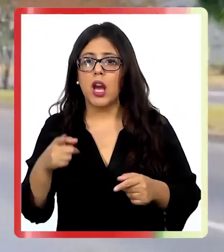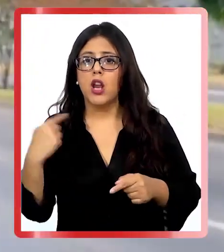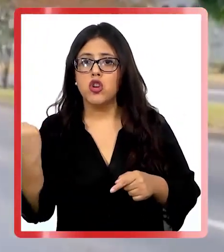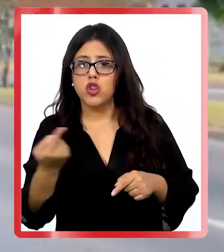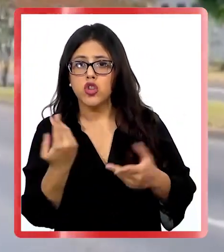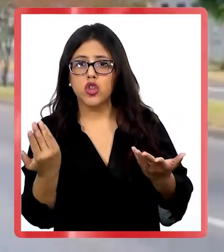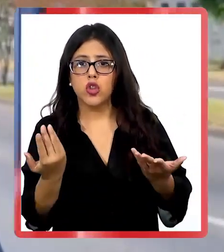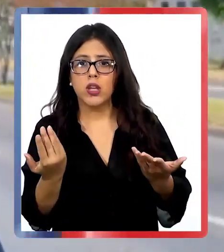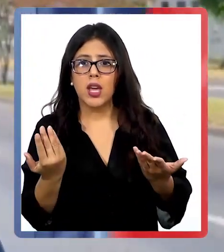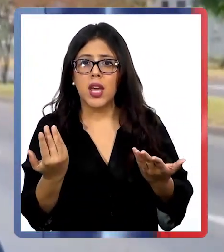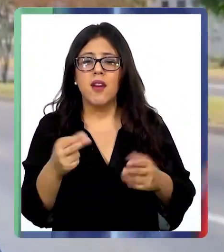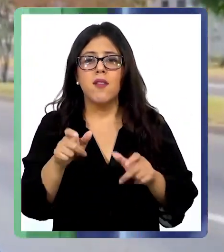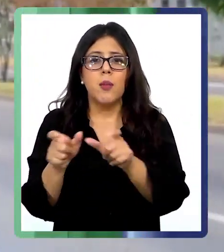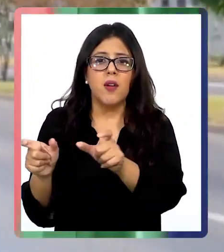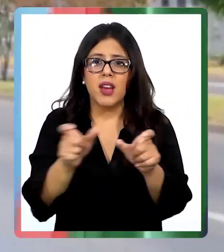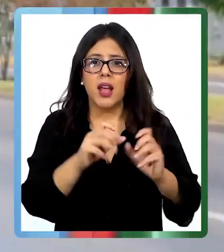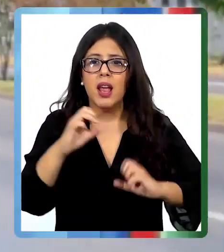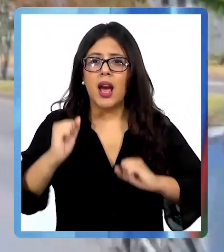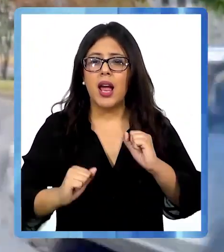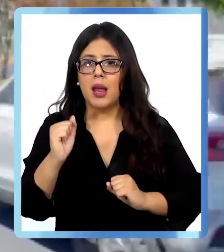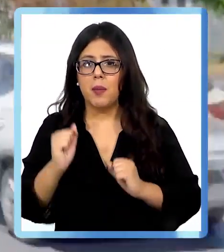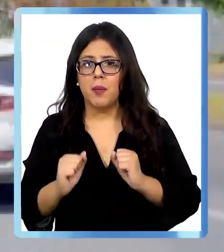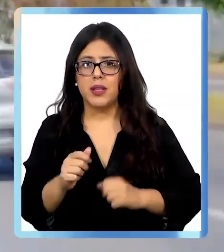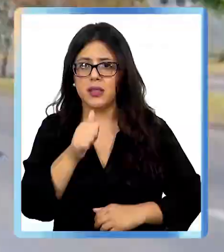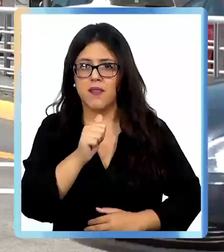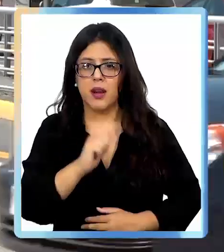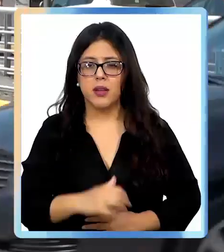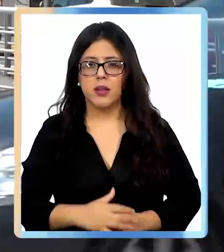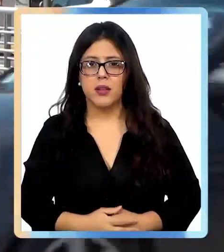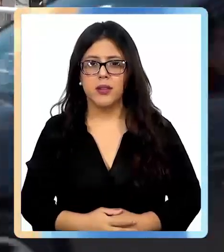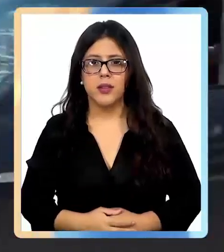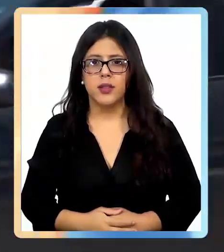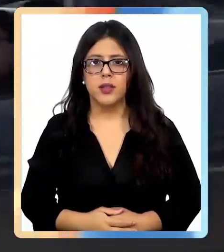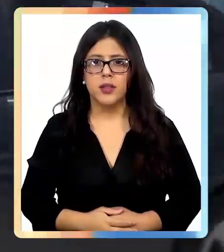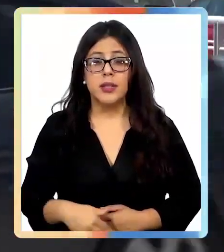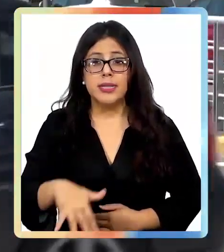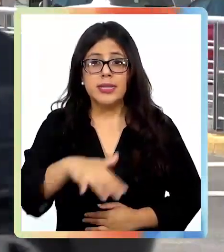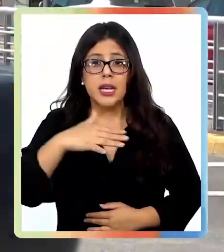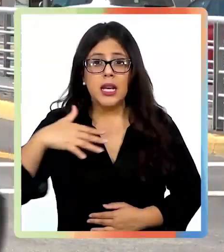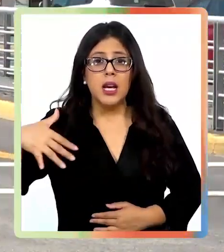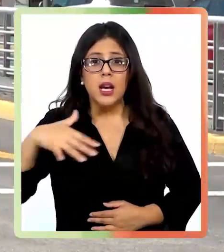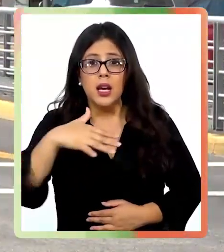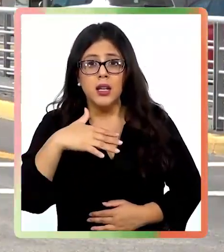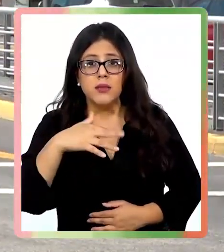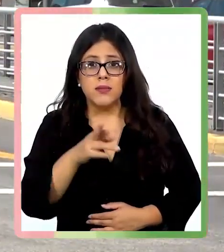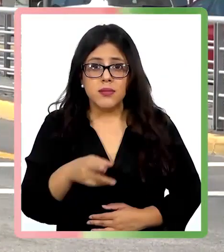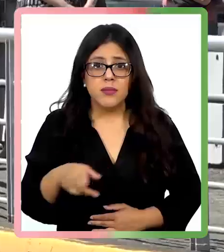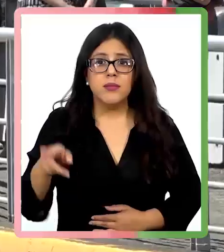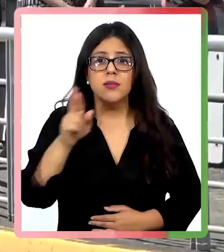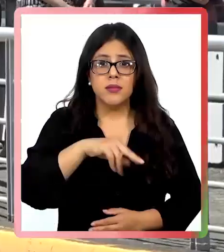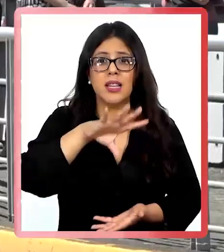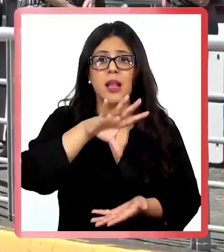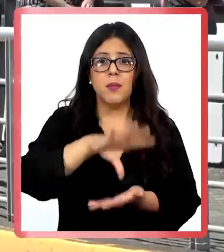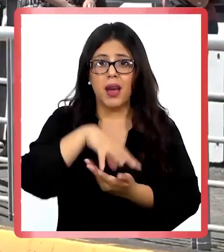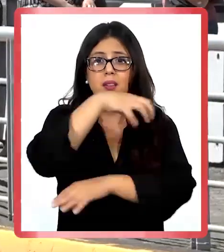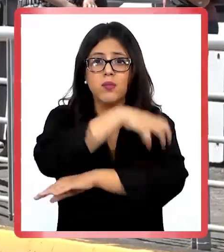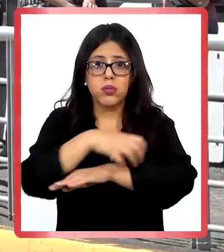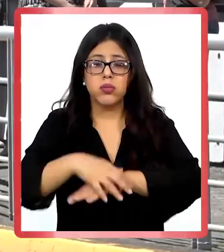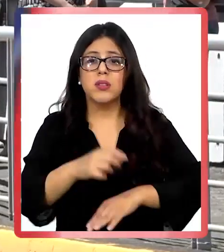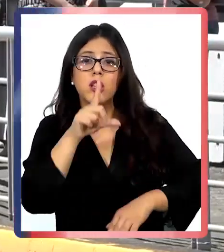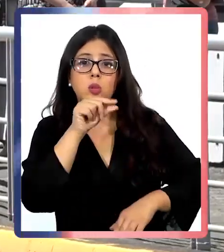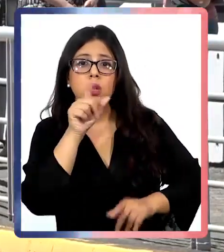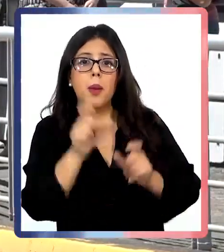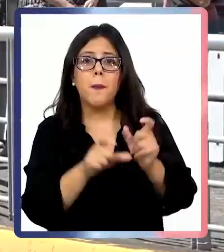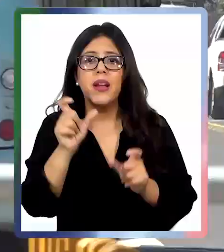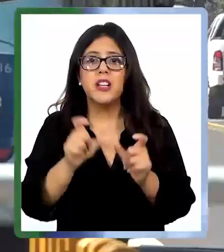a fiscalizar a aquellas empresas que de alguna u otra manera estén en falta. La situación se repitió a nivel nacional. Mediante